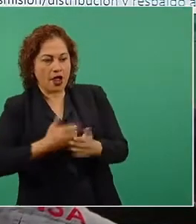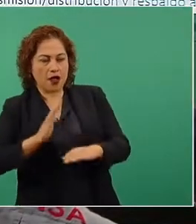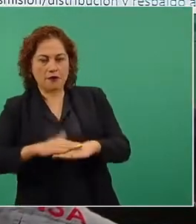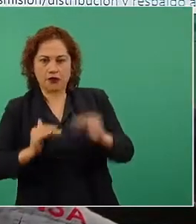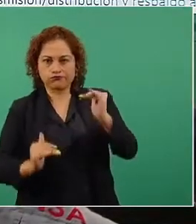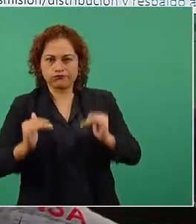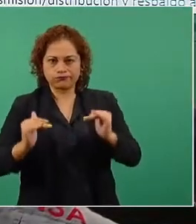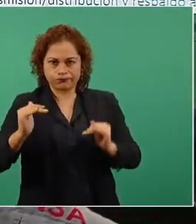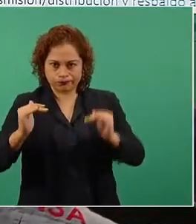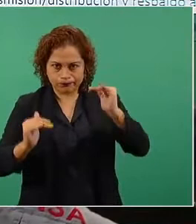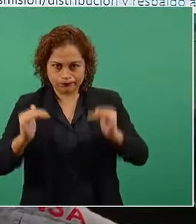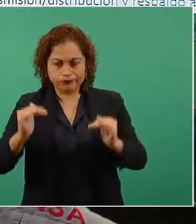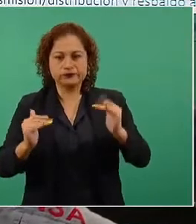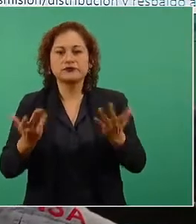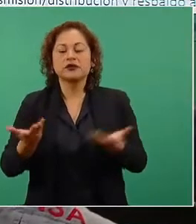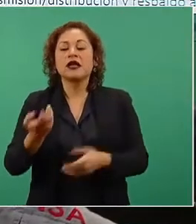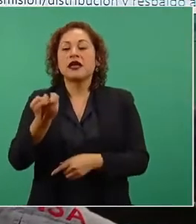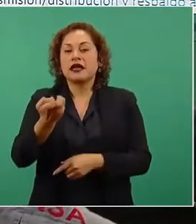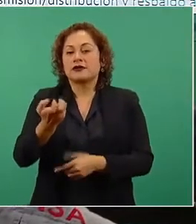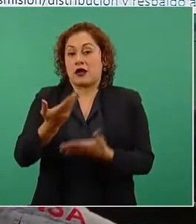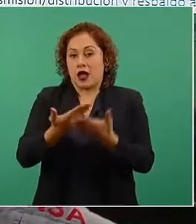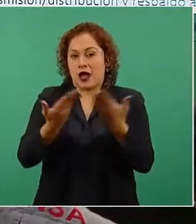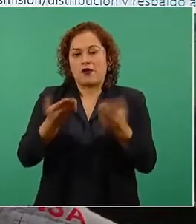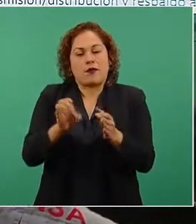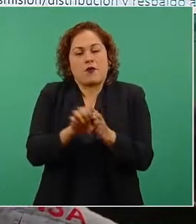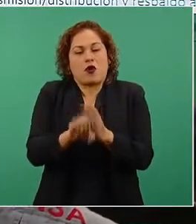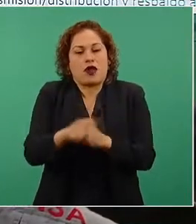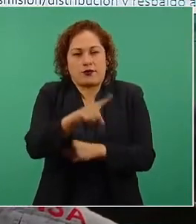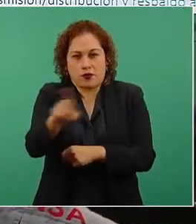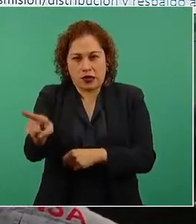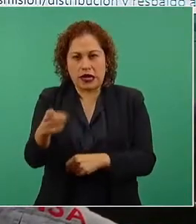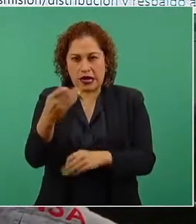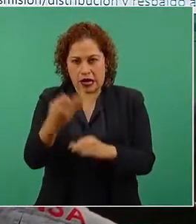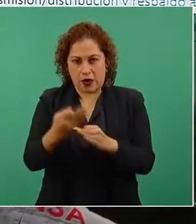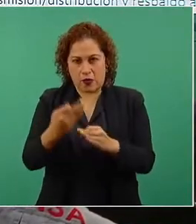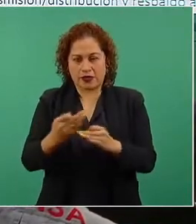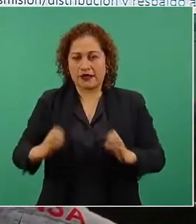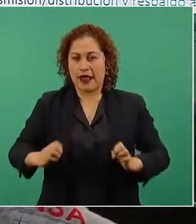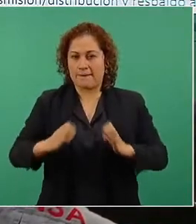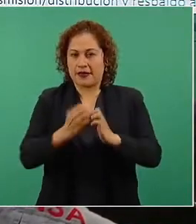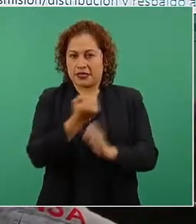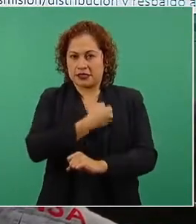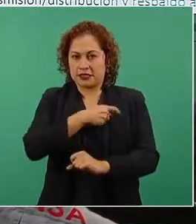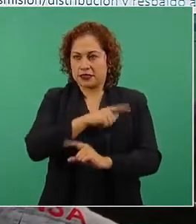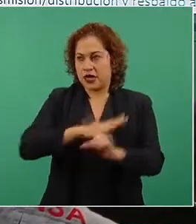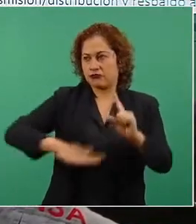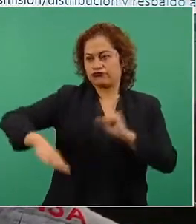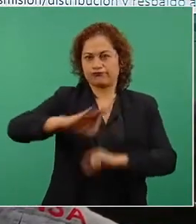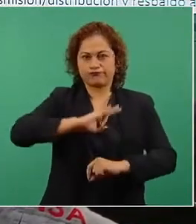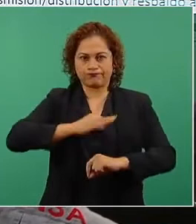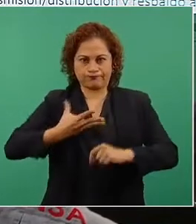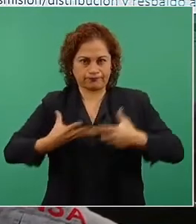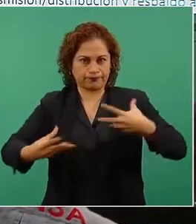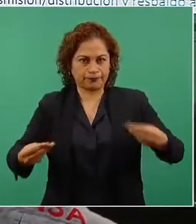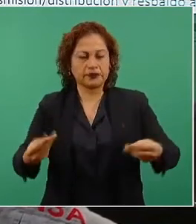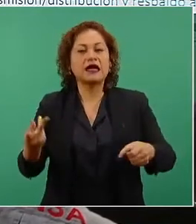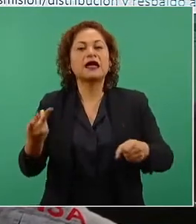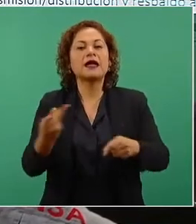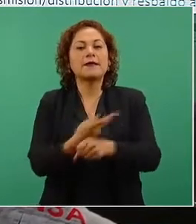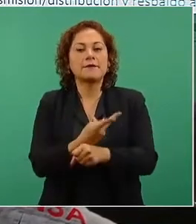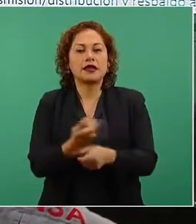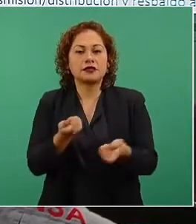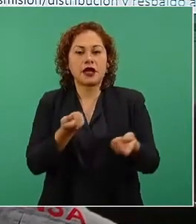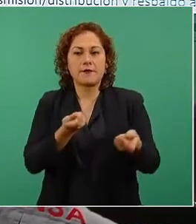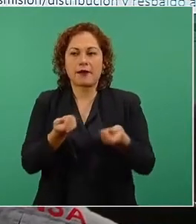tuvimos y que tenemos todavía con el COVID, la crisis económica mundial, pues es que ni se suben tarifas, ni se